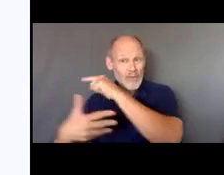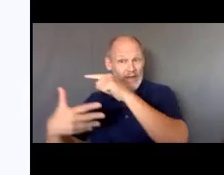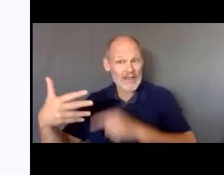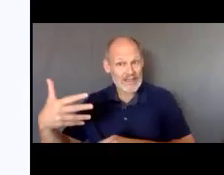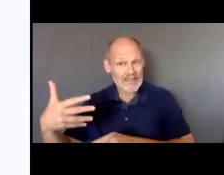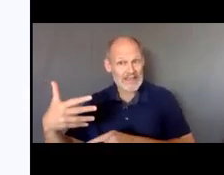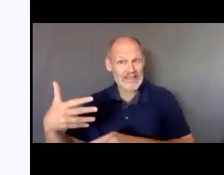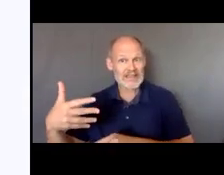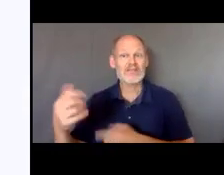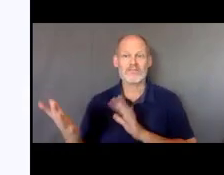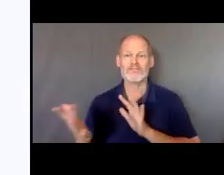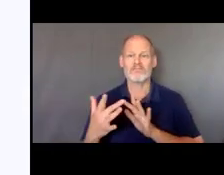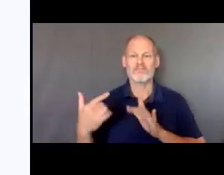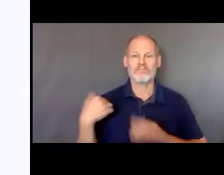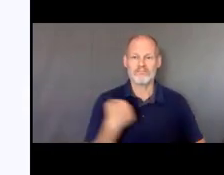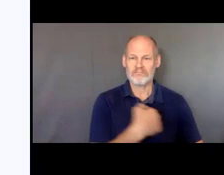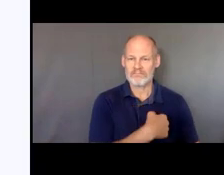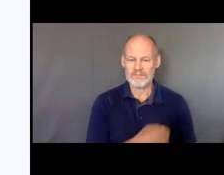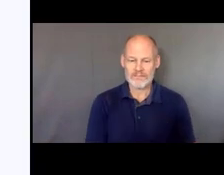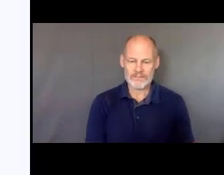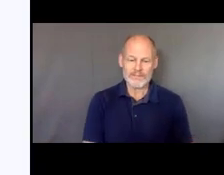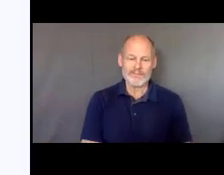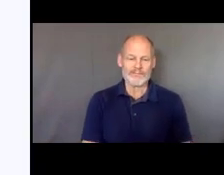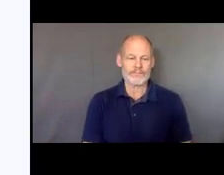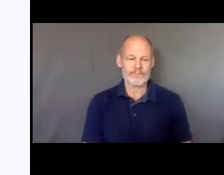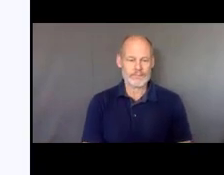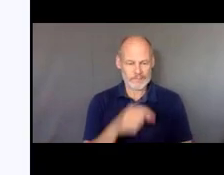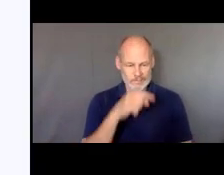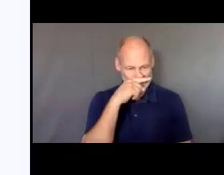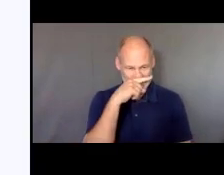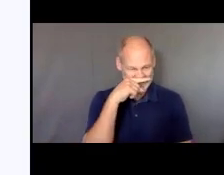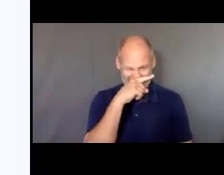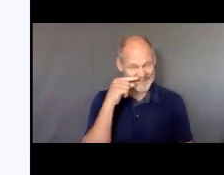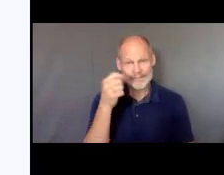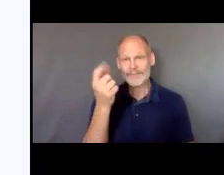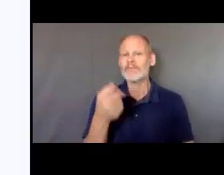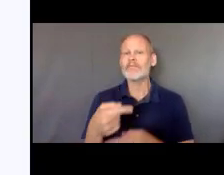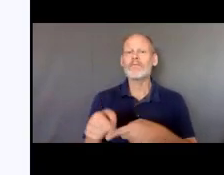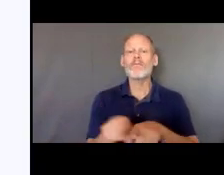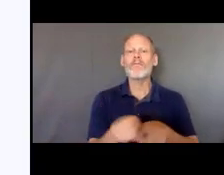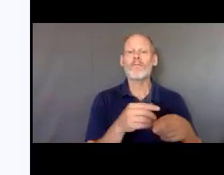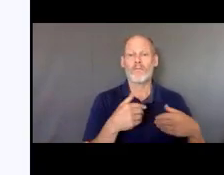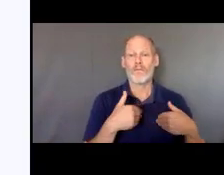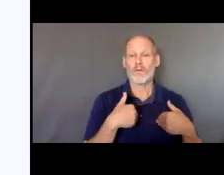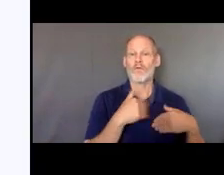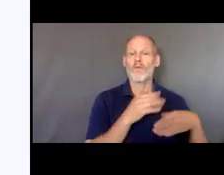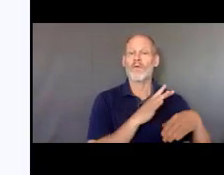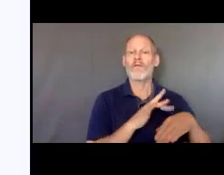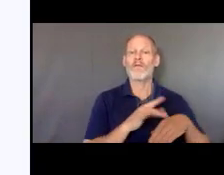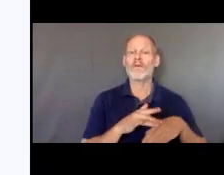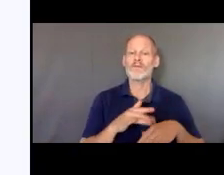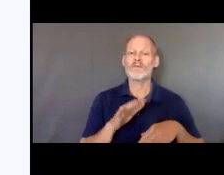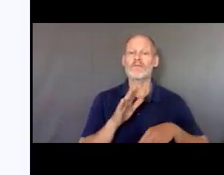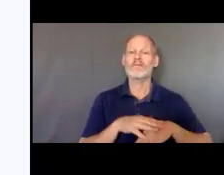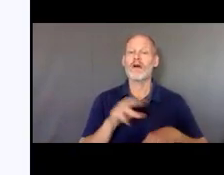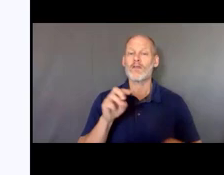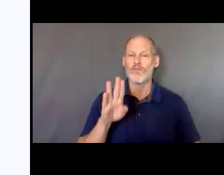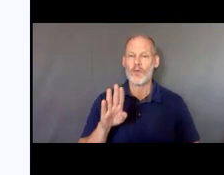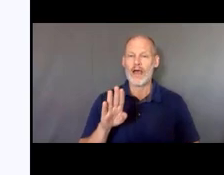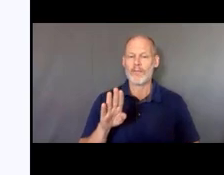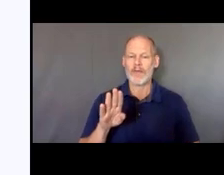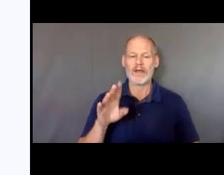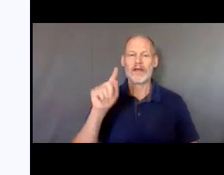y también tenemos recursos que están disponibles en nuestro sitio web en teamchild.org